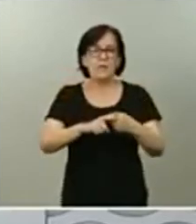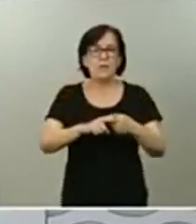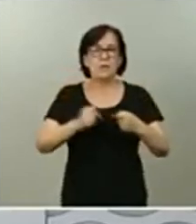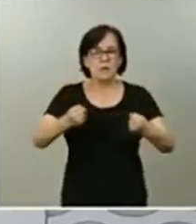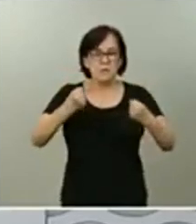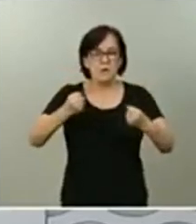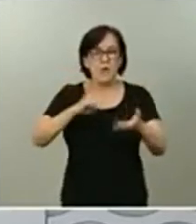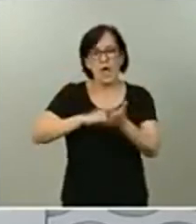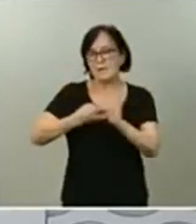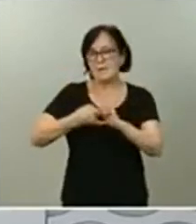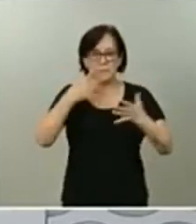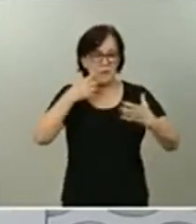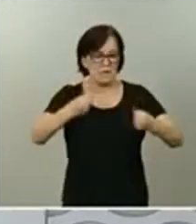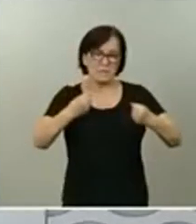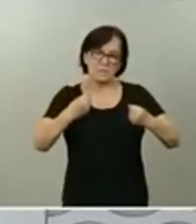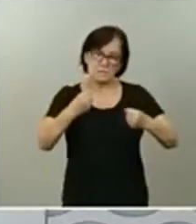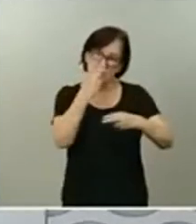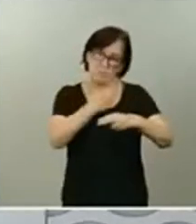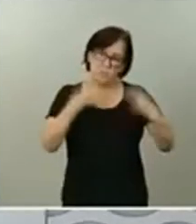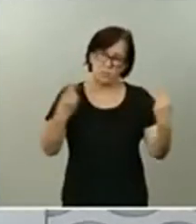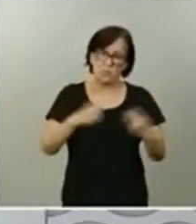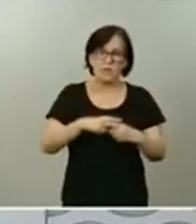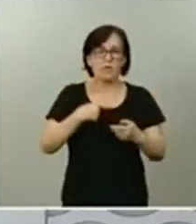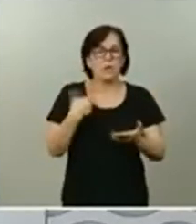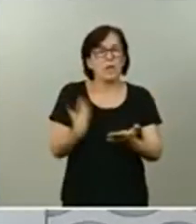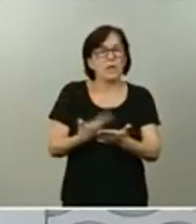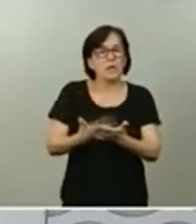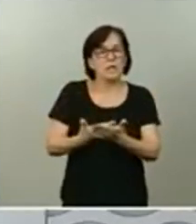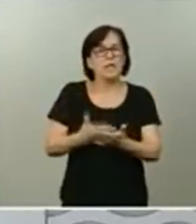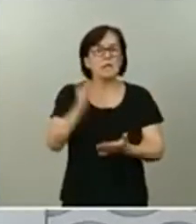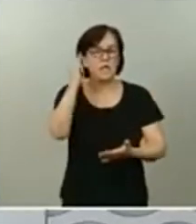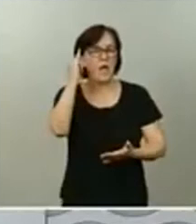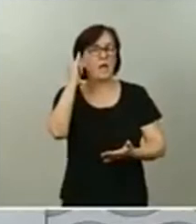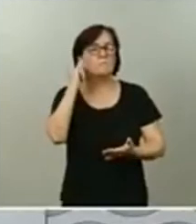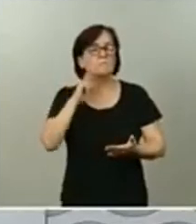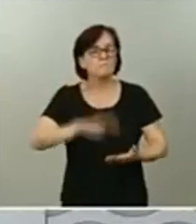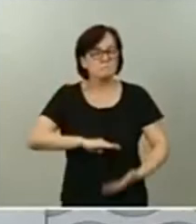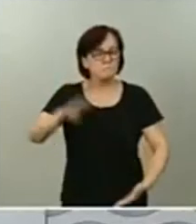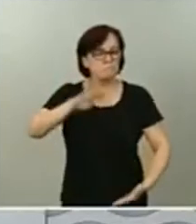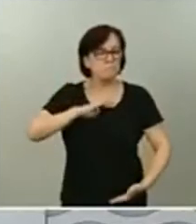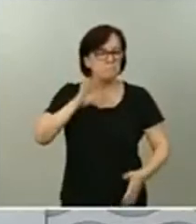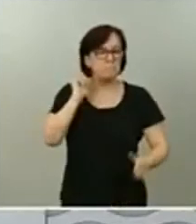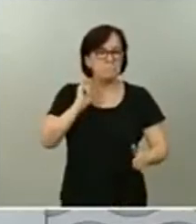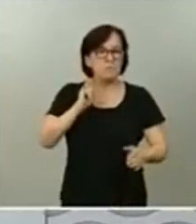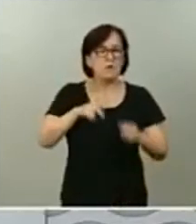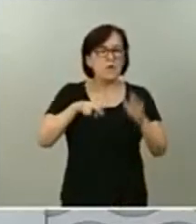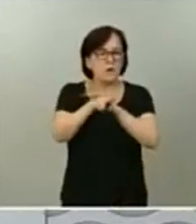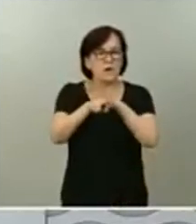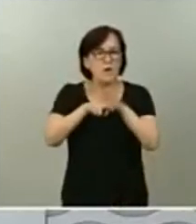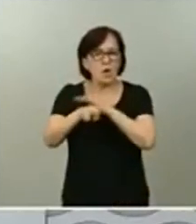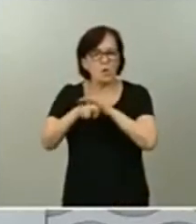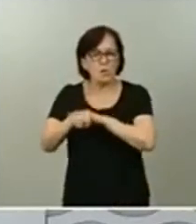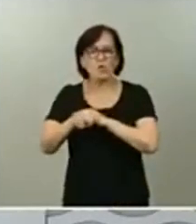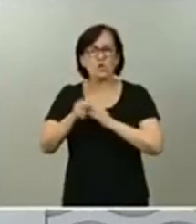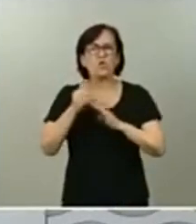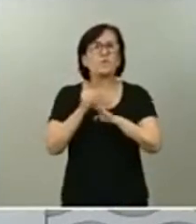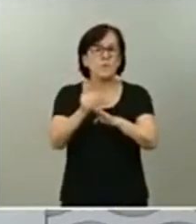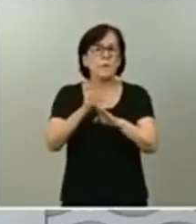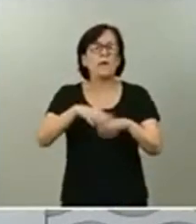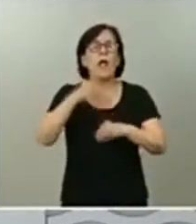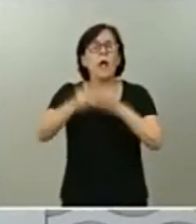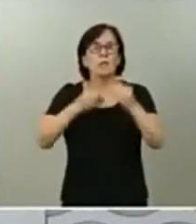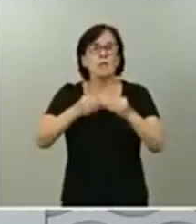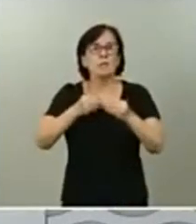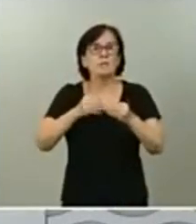sanitario público, garantizando que cuenta con las capacidades y con los recursos suficientes para afrontar cualquier